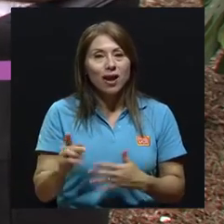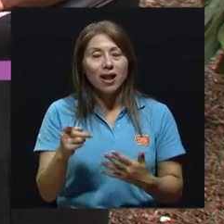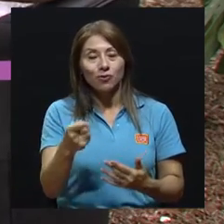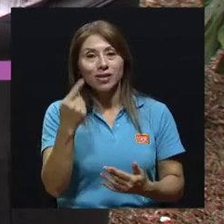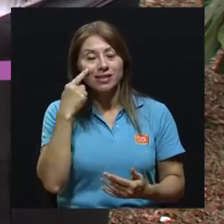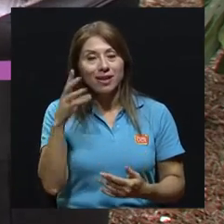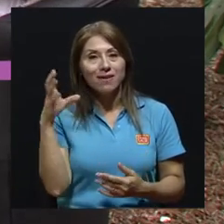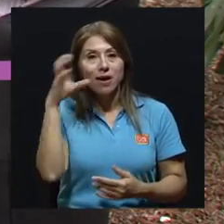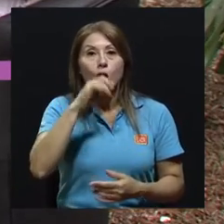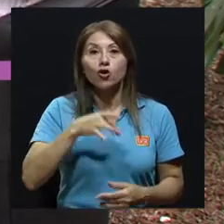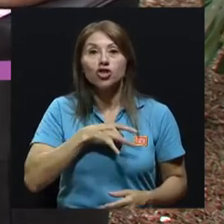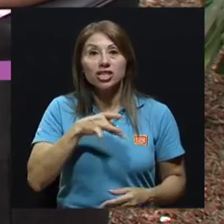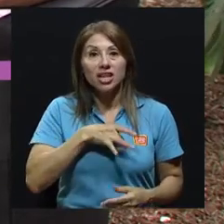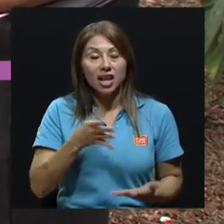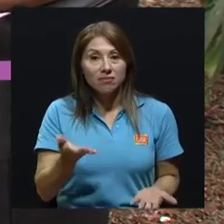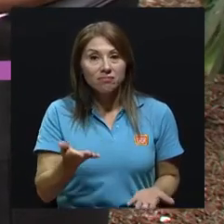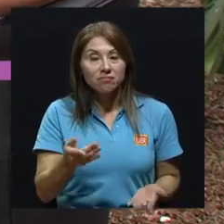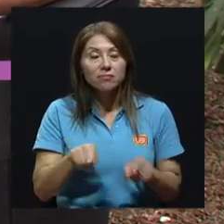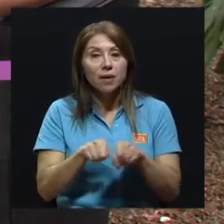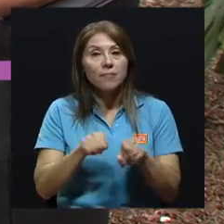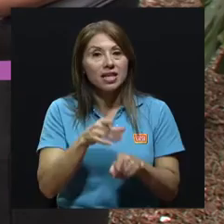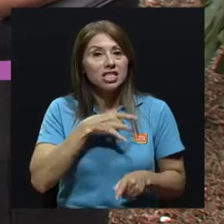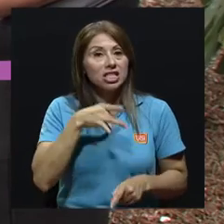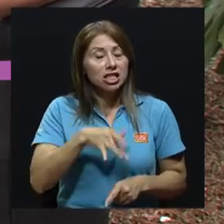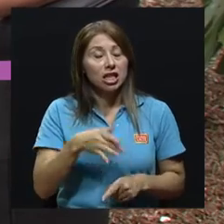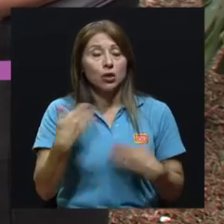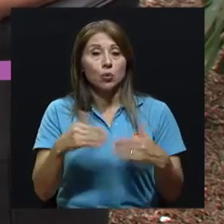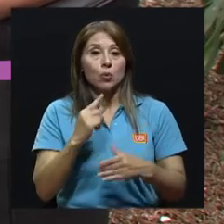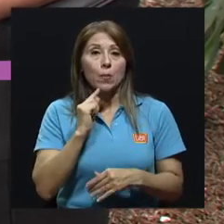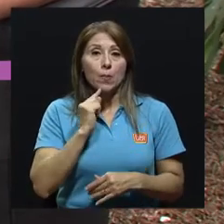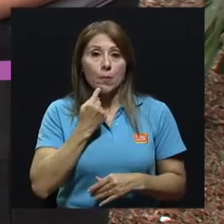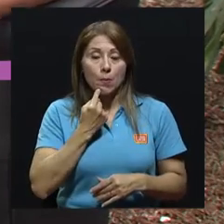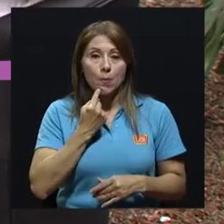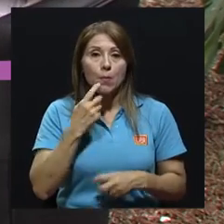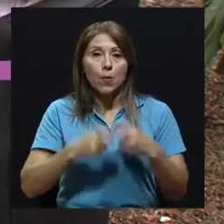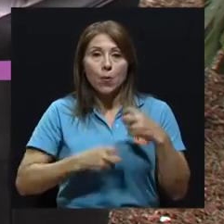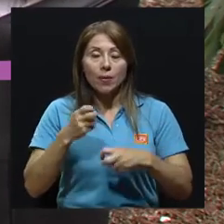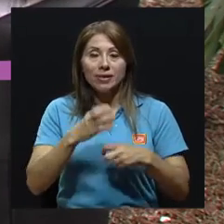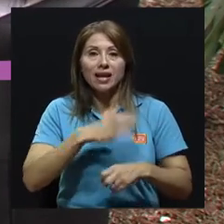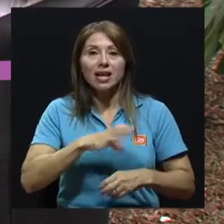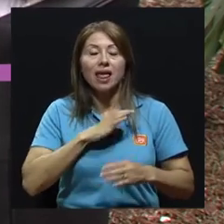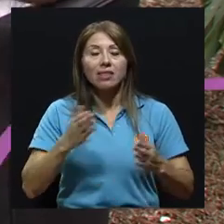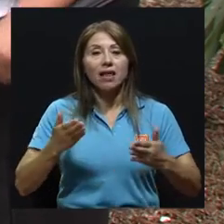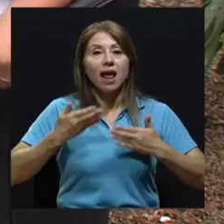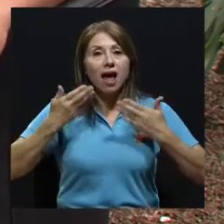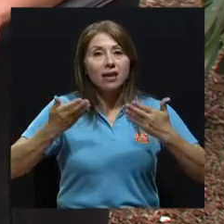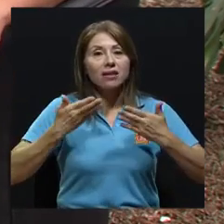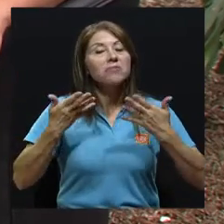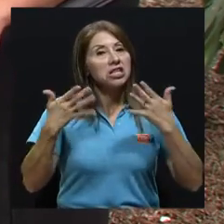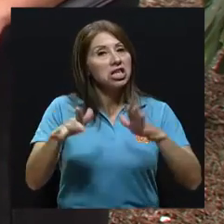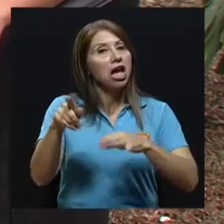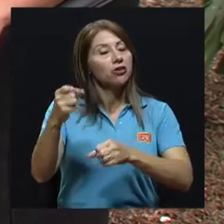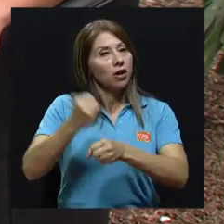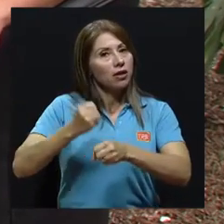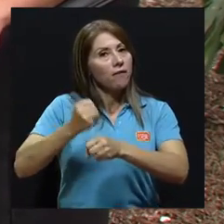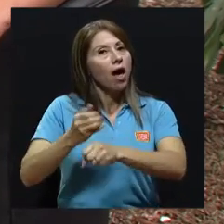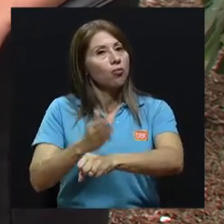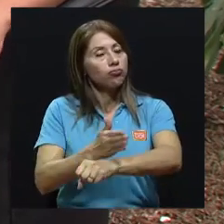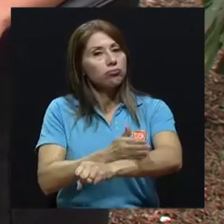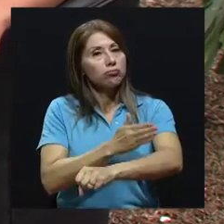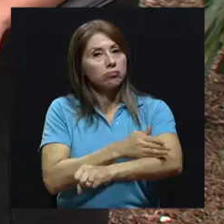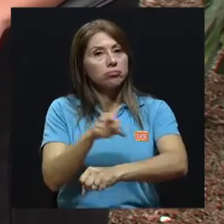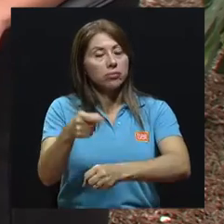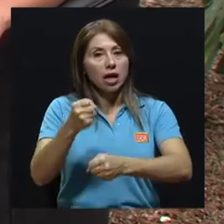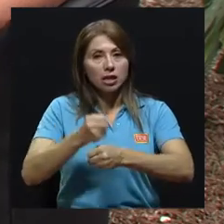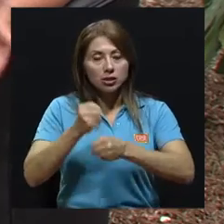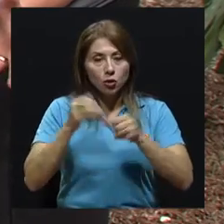Venezuela, o sea, Chile, por ejemplo, en algún momento Chile tuvo serios problemas de calidad del aire y ya ellos han trabajado bastante en esa área, en